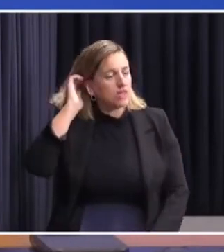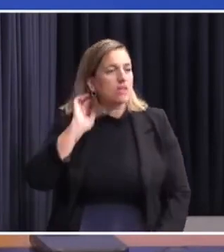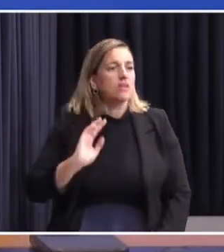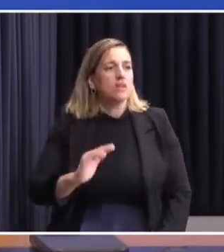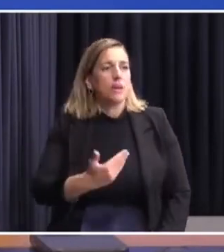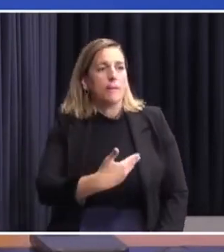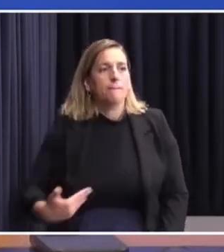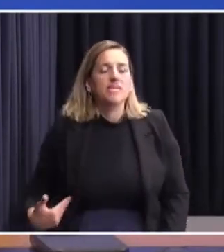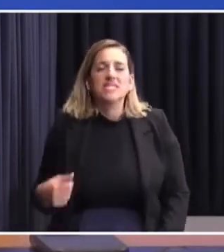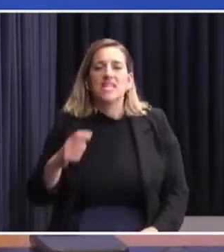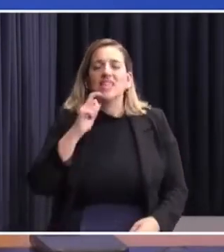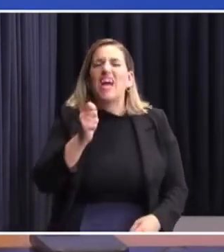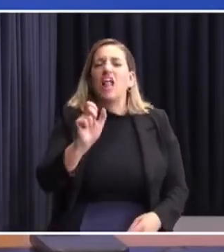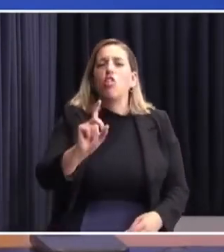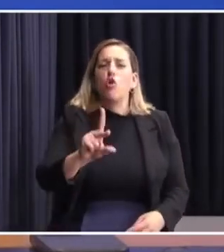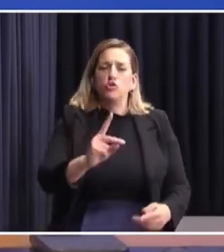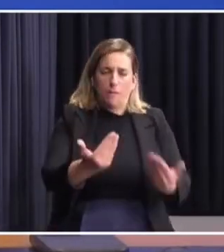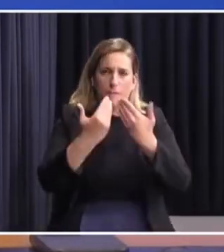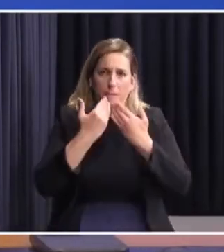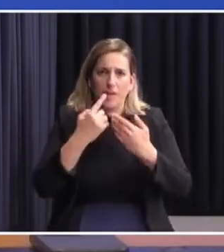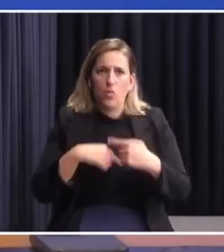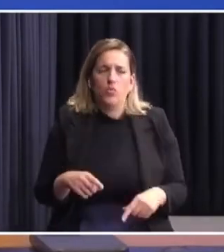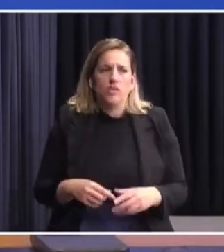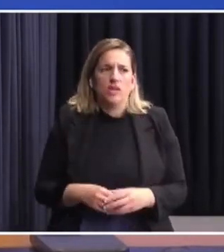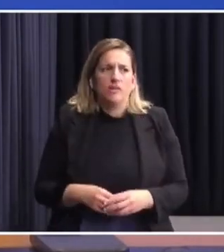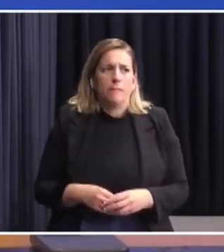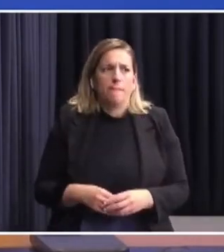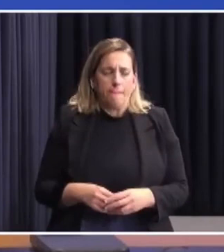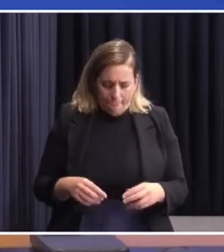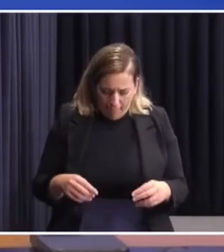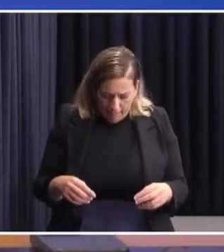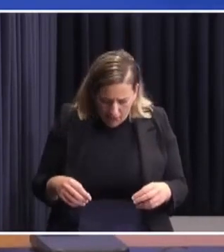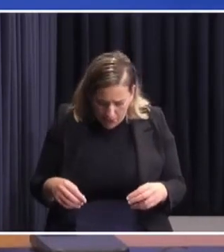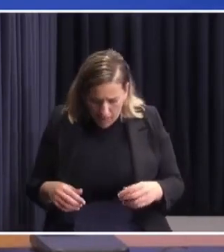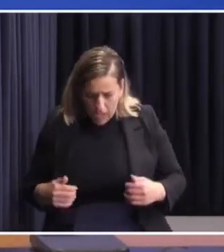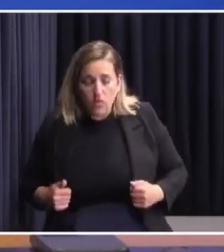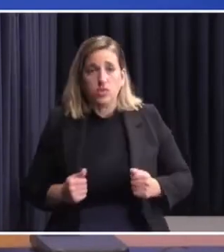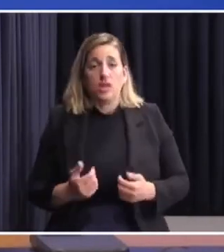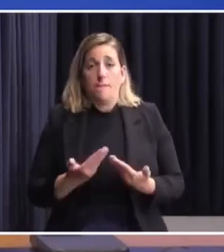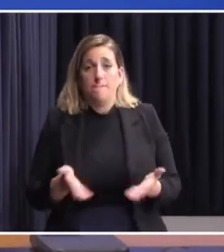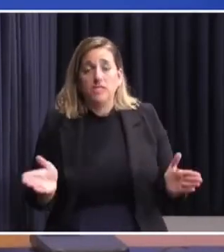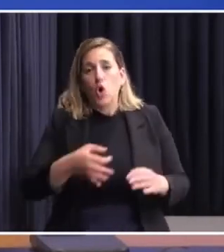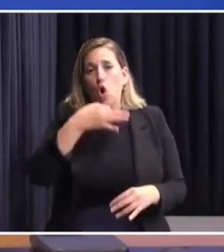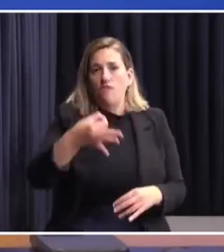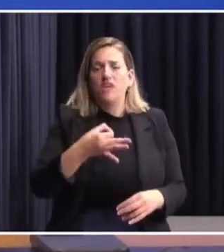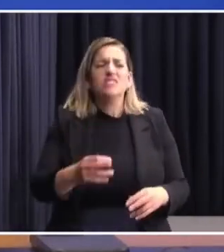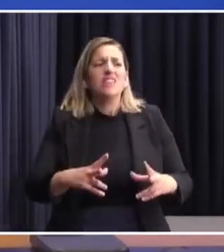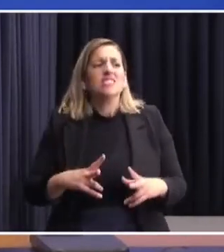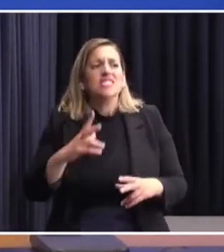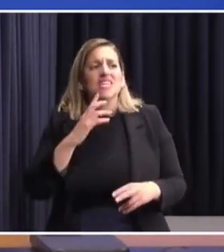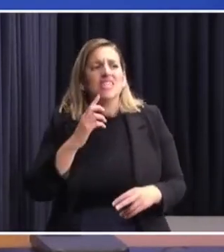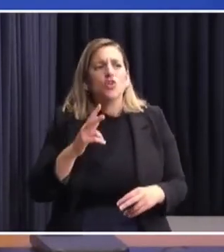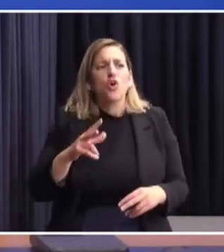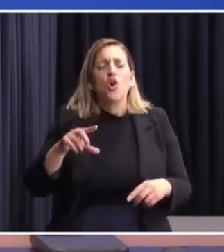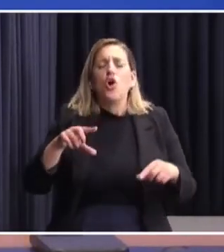Presidente, buenas noches, Diego Castro de Telemundo. Bueno, usted comenzó la conferencia hablando de que Heber, Maciel,